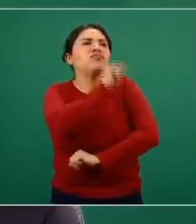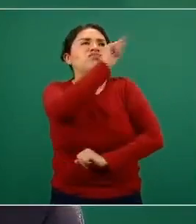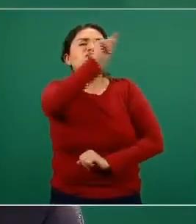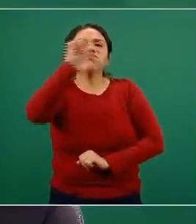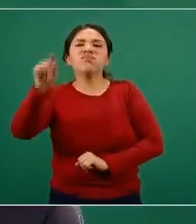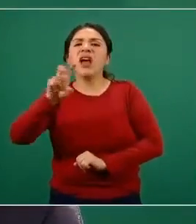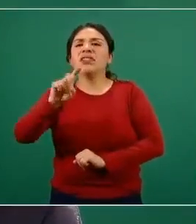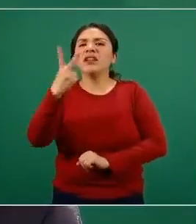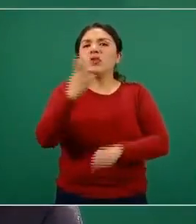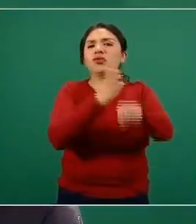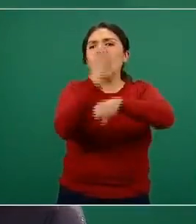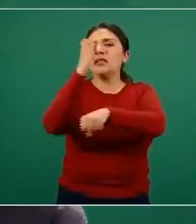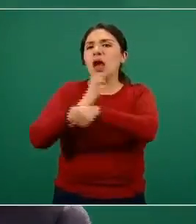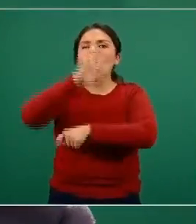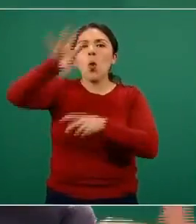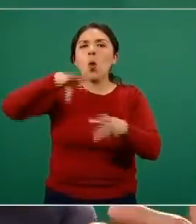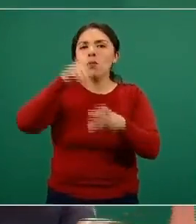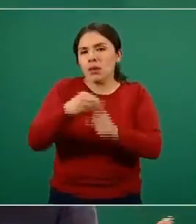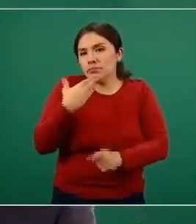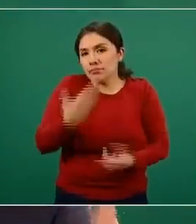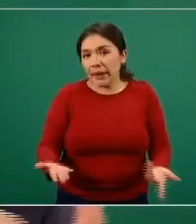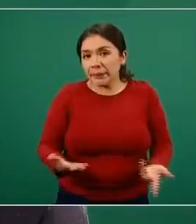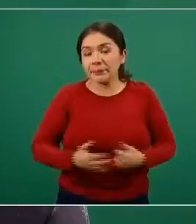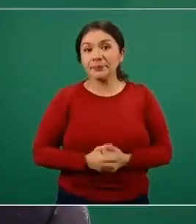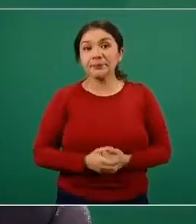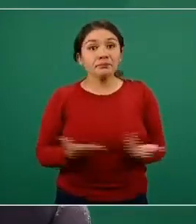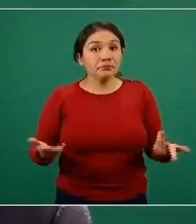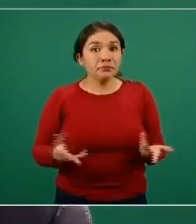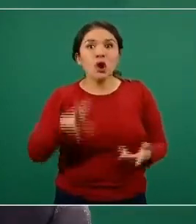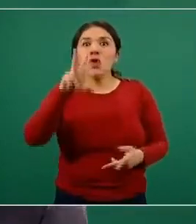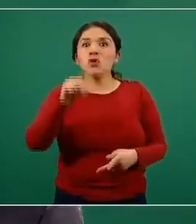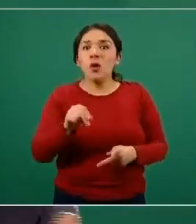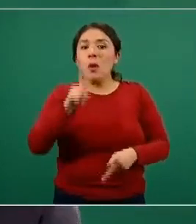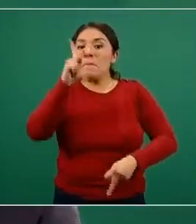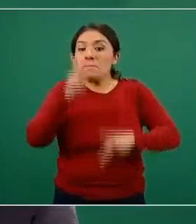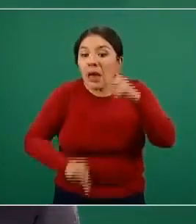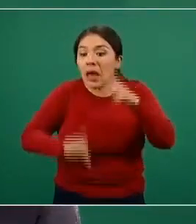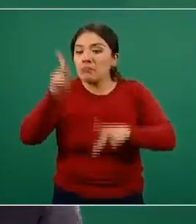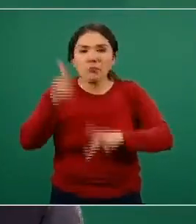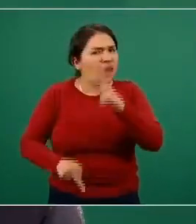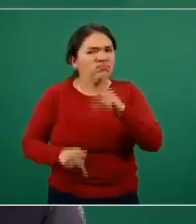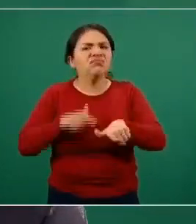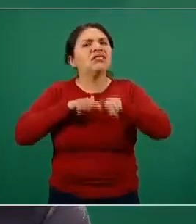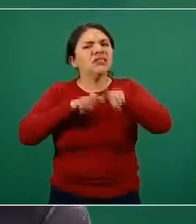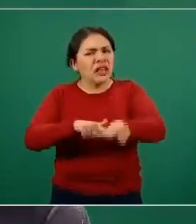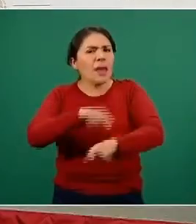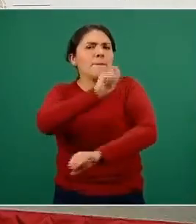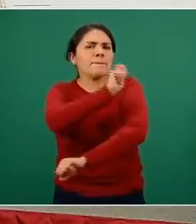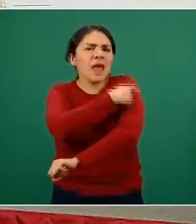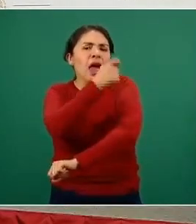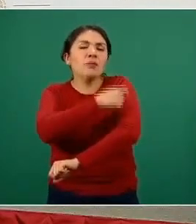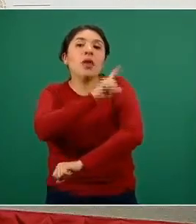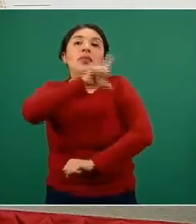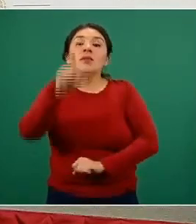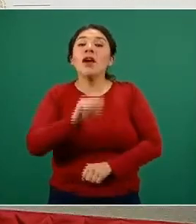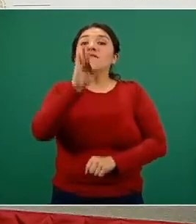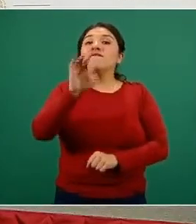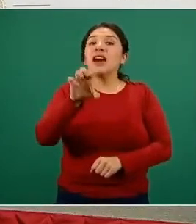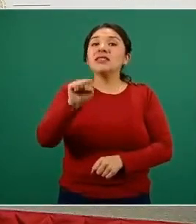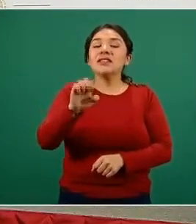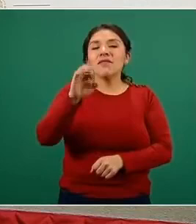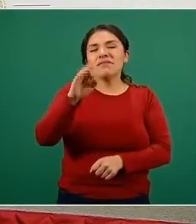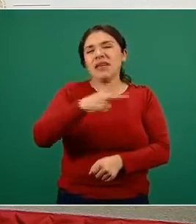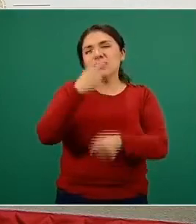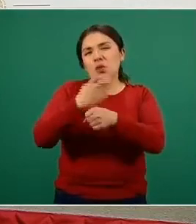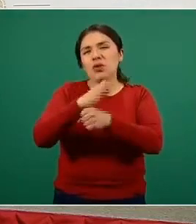entidades federativas. Sin interrupción, continuaremos a la fase 2 del